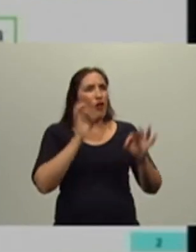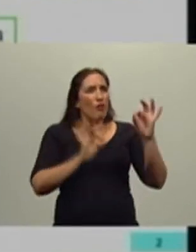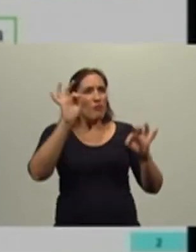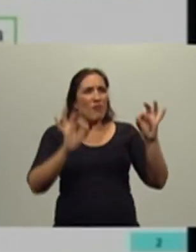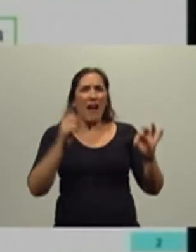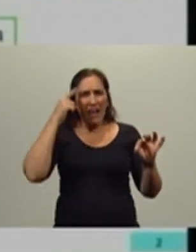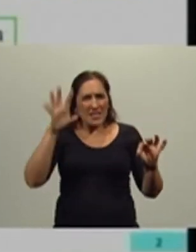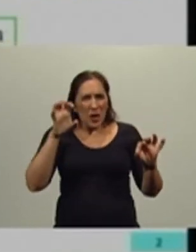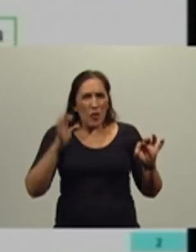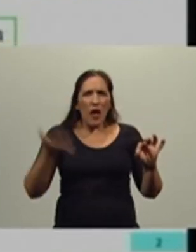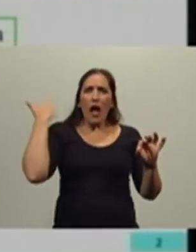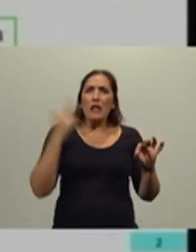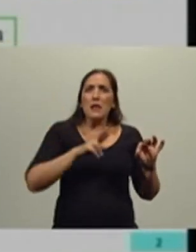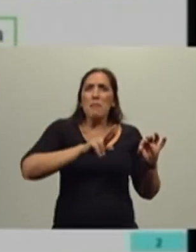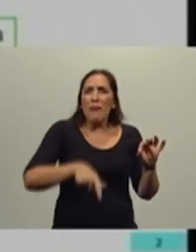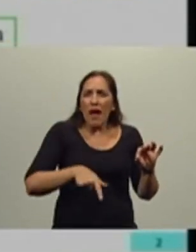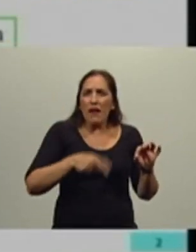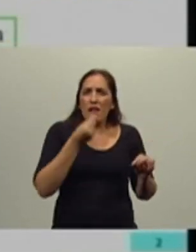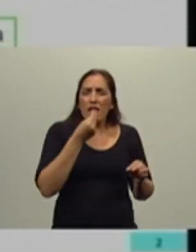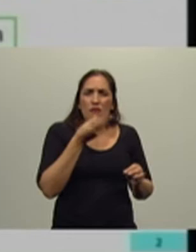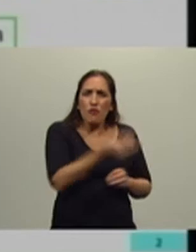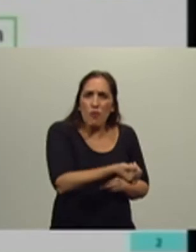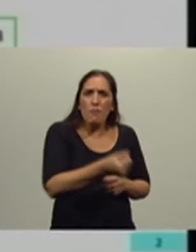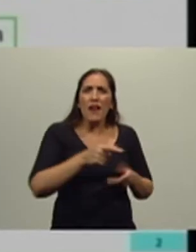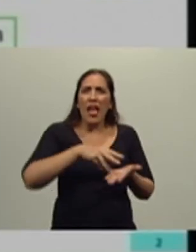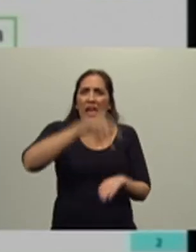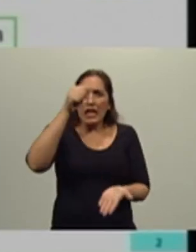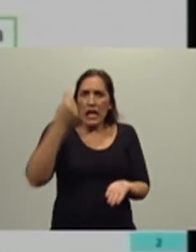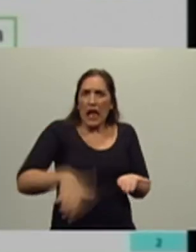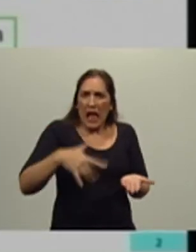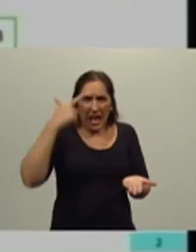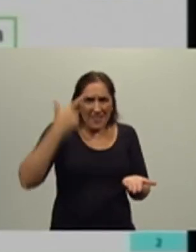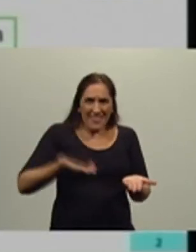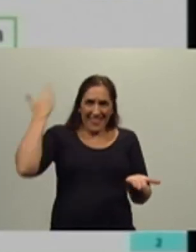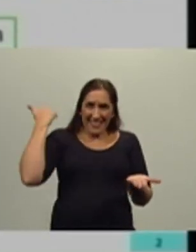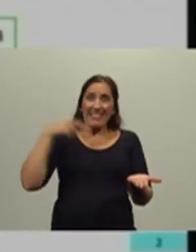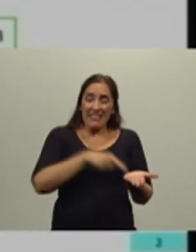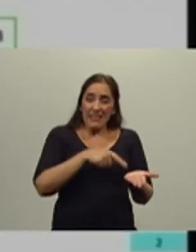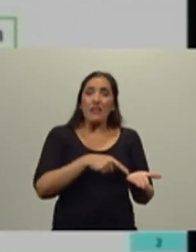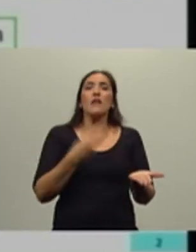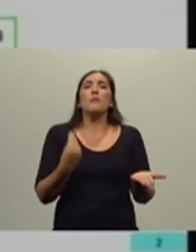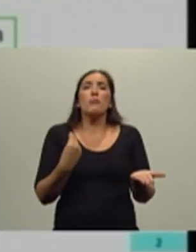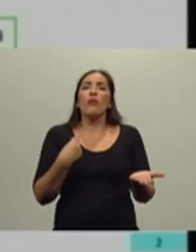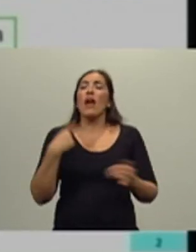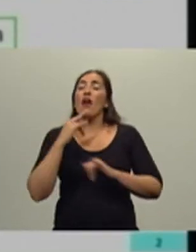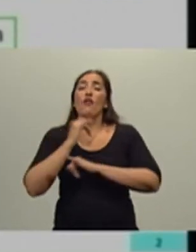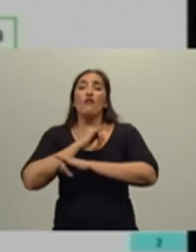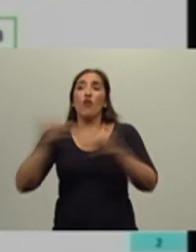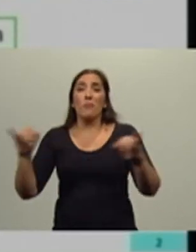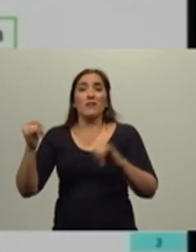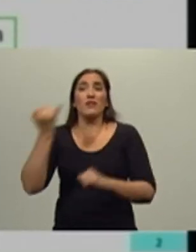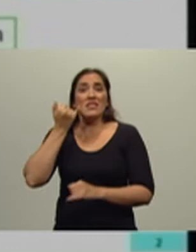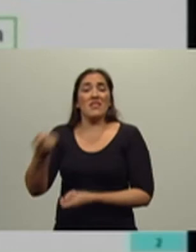acuerdan lo que salió el pan y la harina en un momento? Fue que permitimos, debido a la información que nos habían